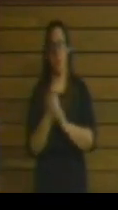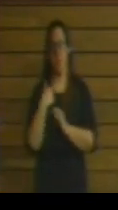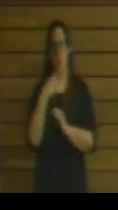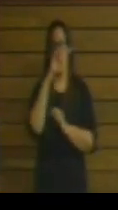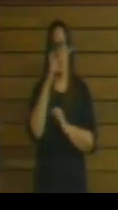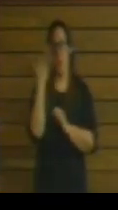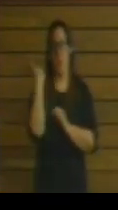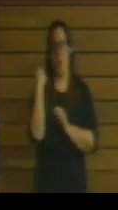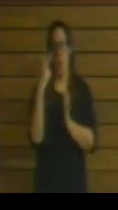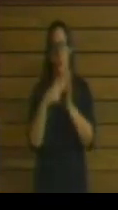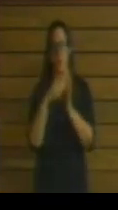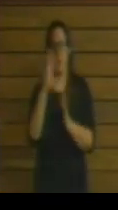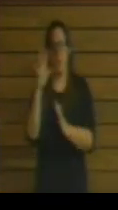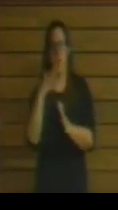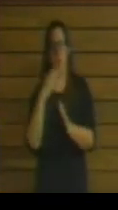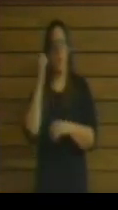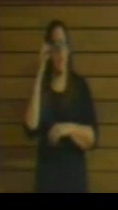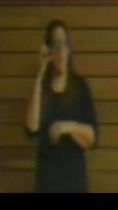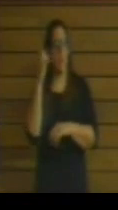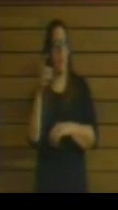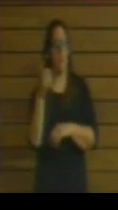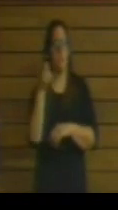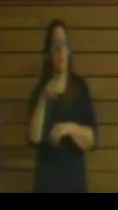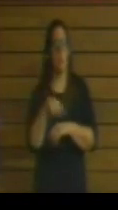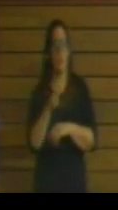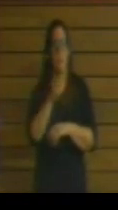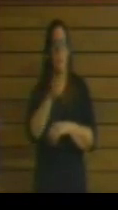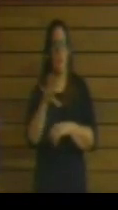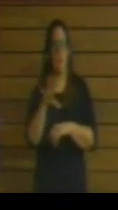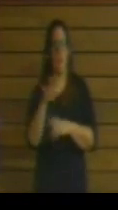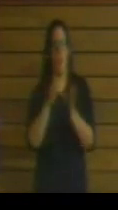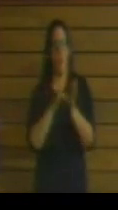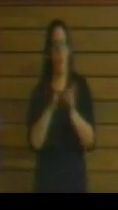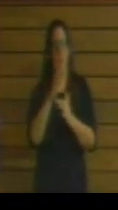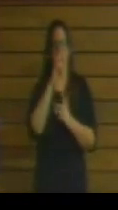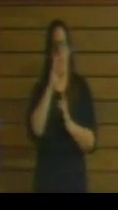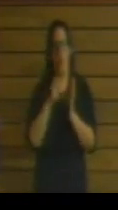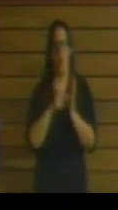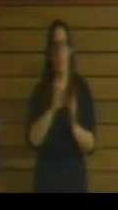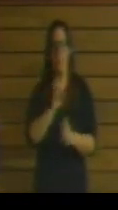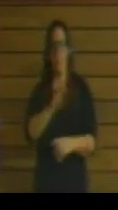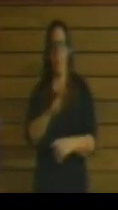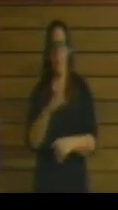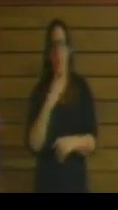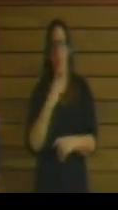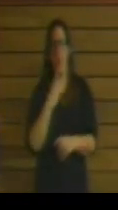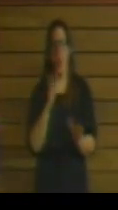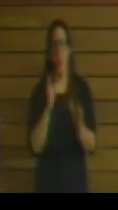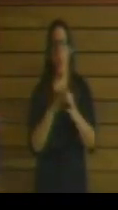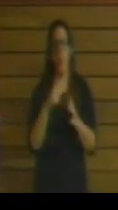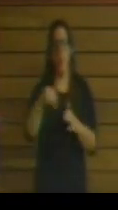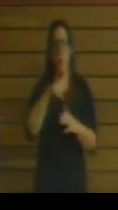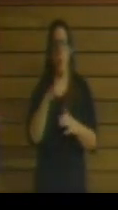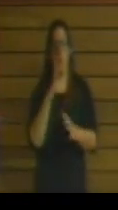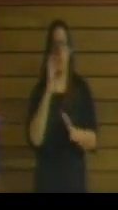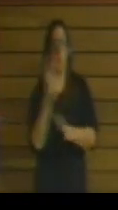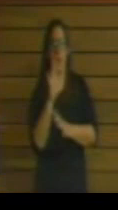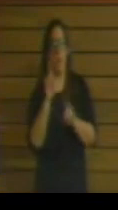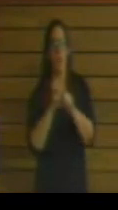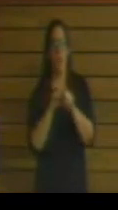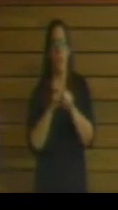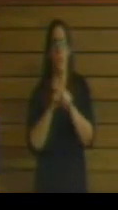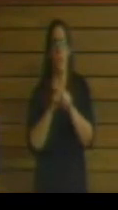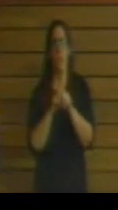del año 2005 y otra concreta del 25 de abril del 2013 en lo que los grupos que hoy parece que están bailando un vals